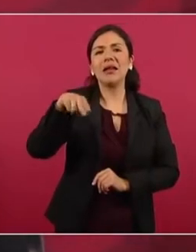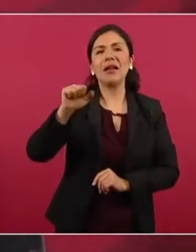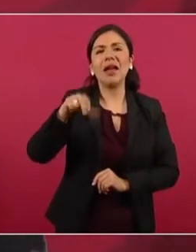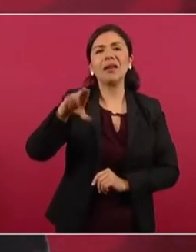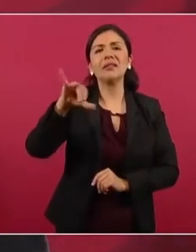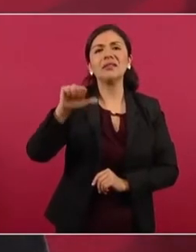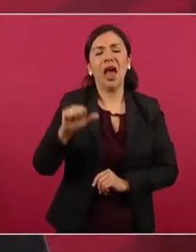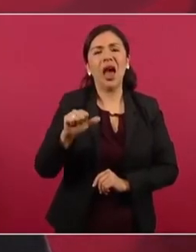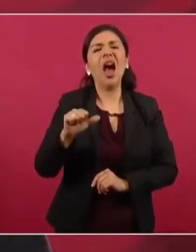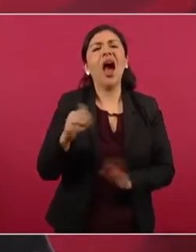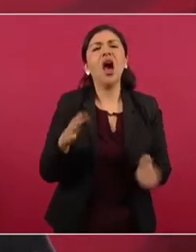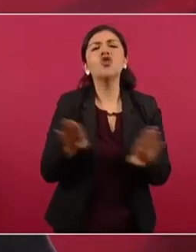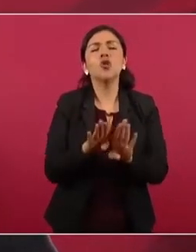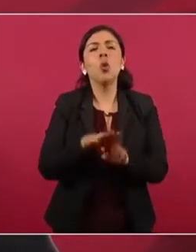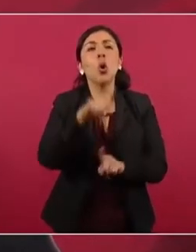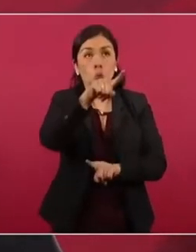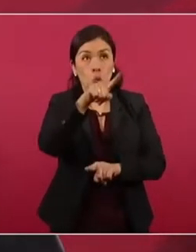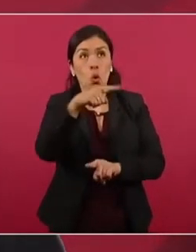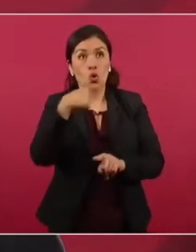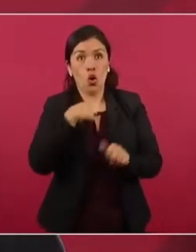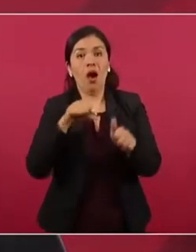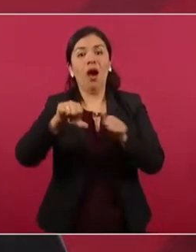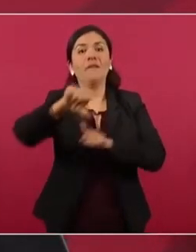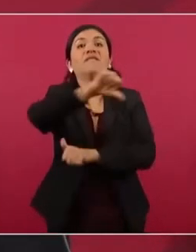o en el quítate tú porque quiero yo,